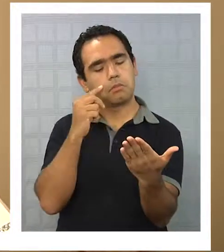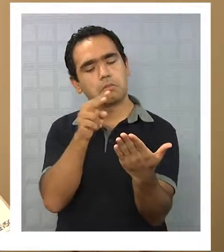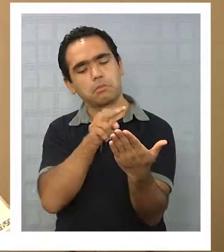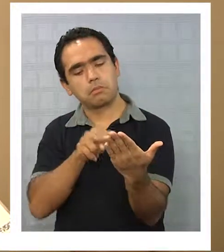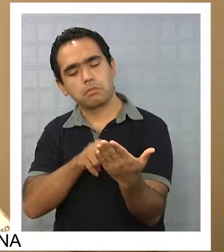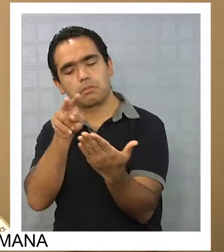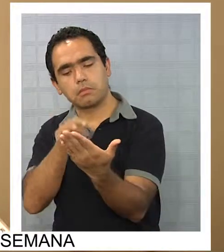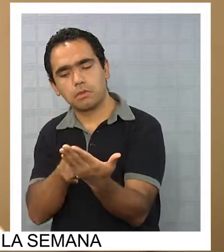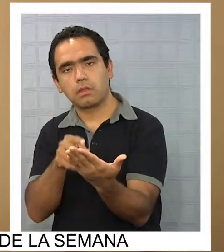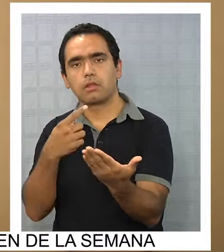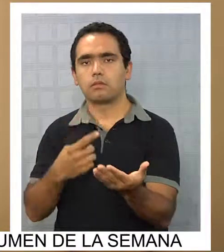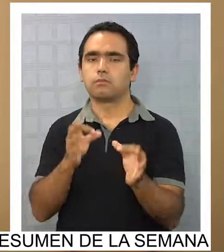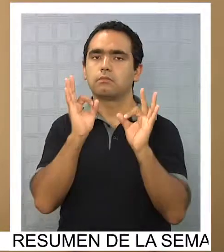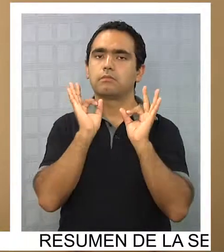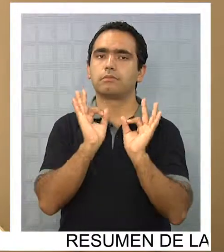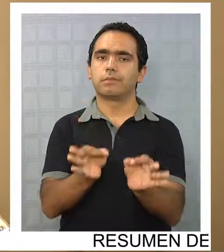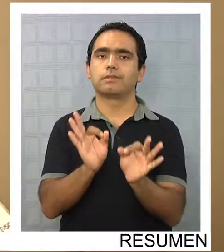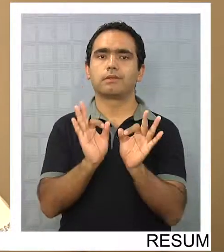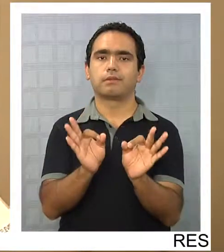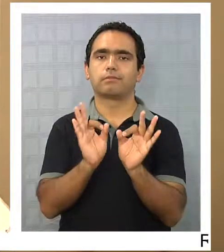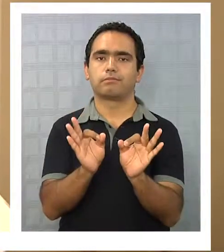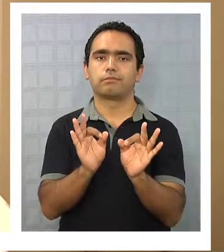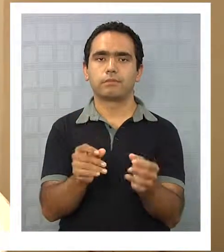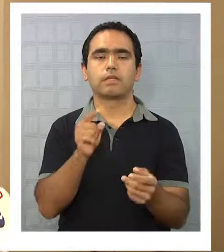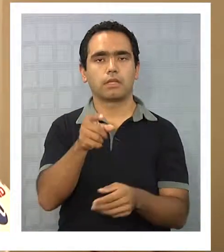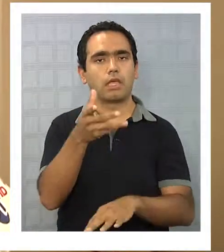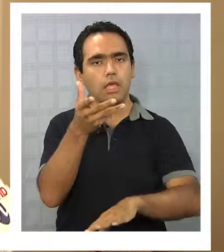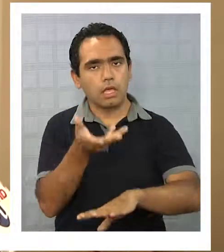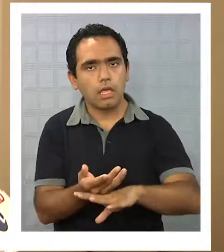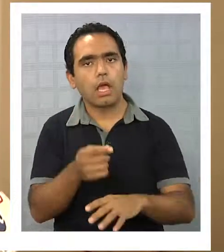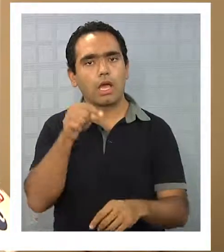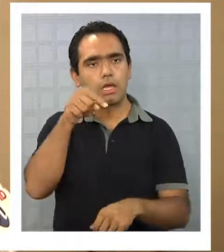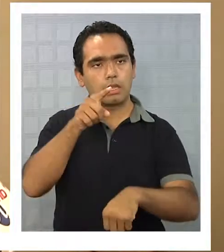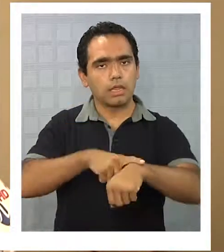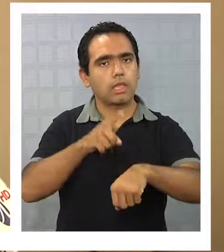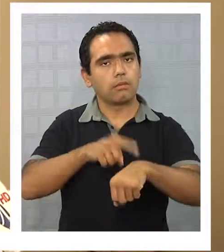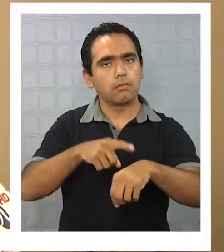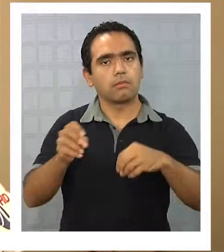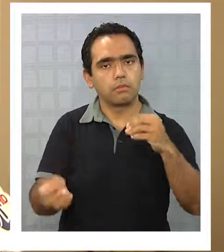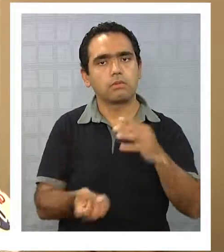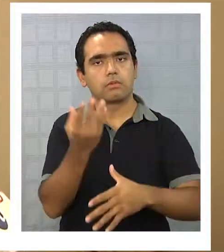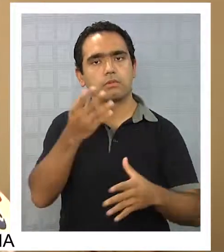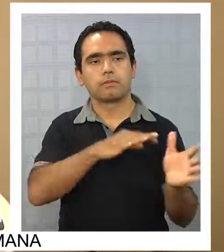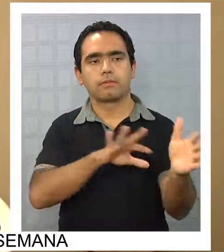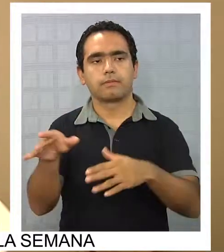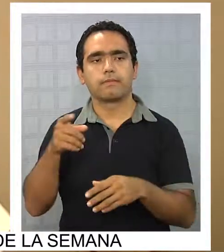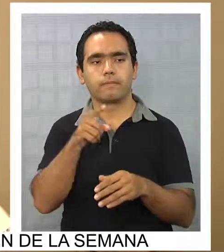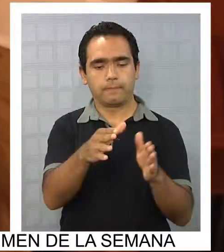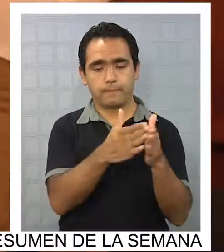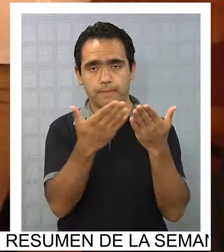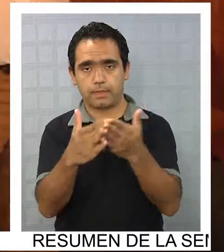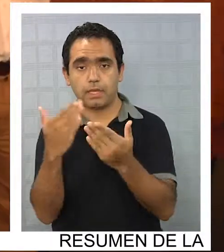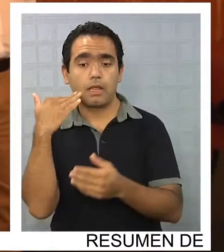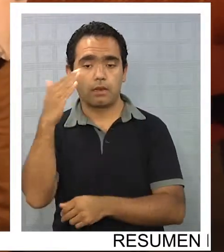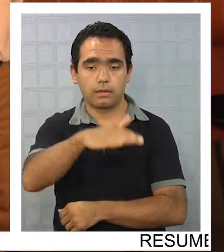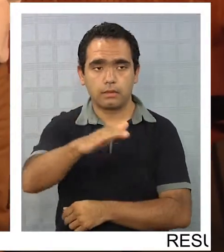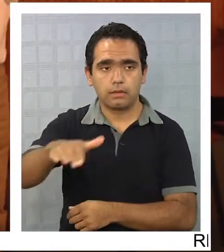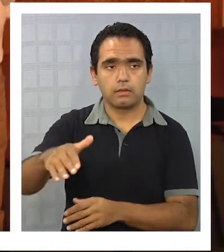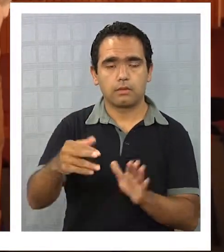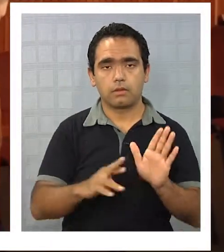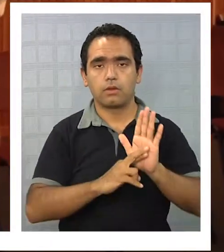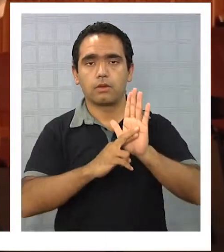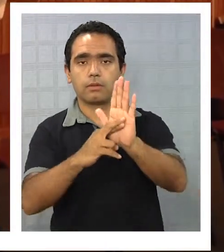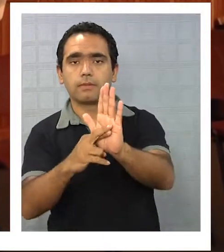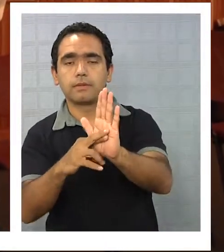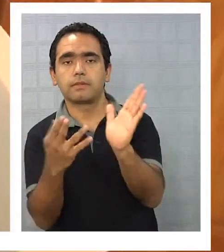didáctico, en segundo lugar su contenido es profundamente contingente y atingente a los nuevos tiempos. El cuento que va